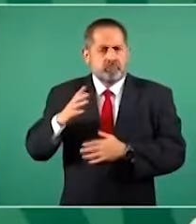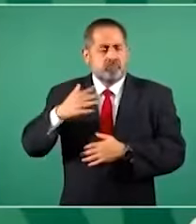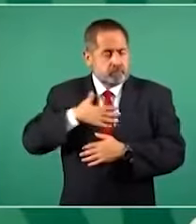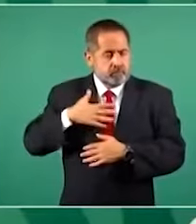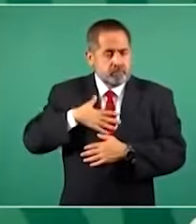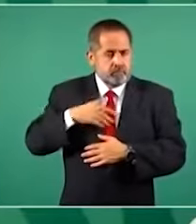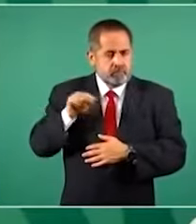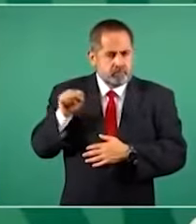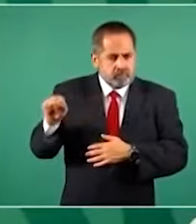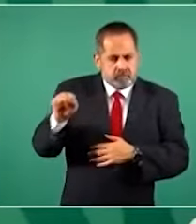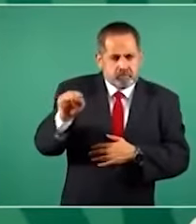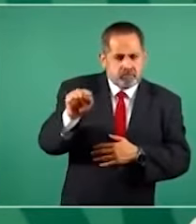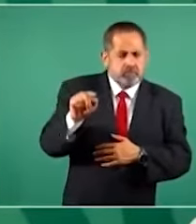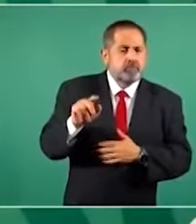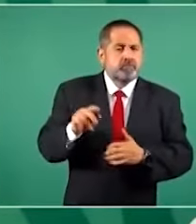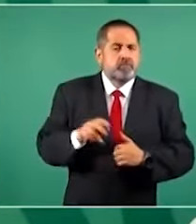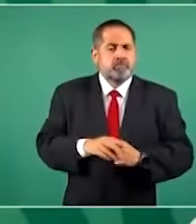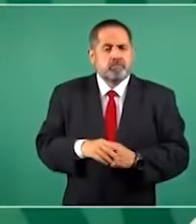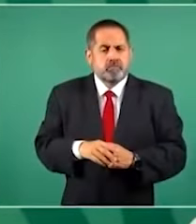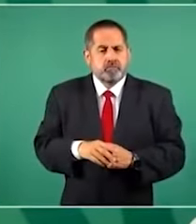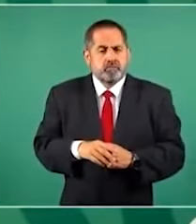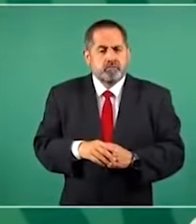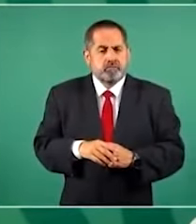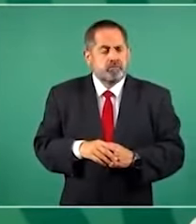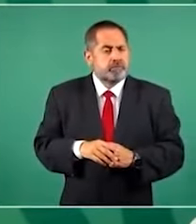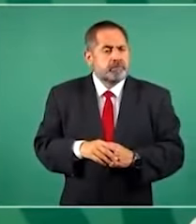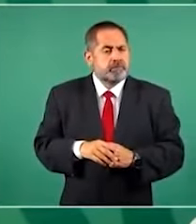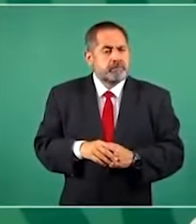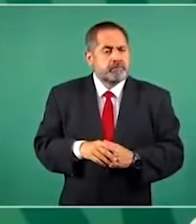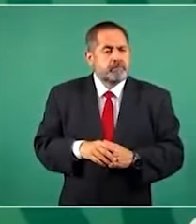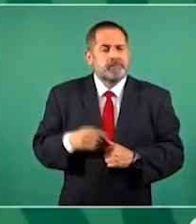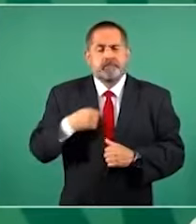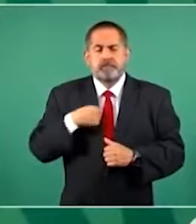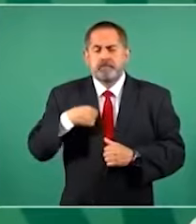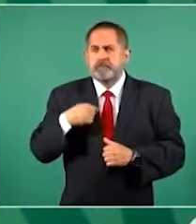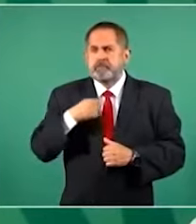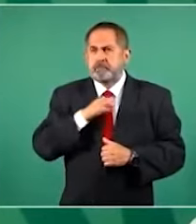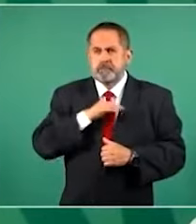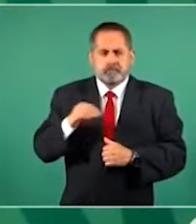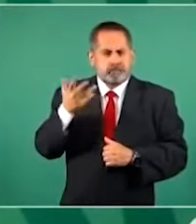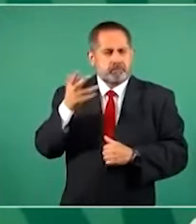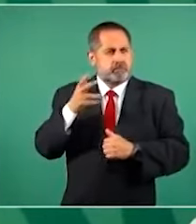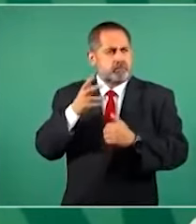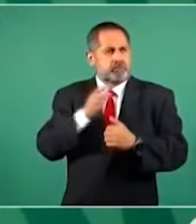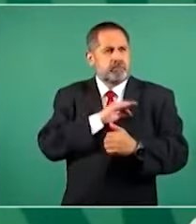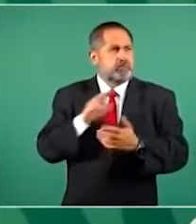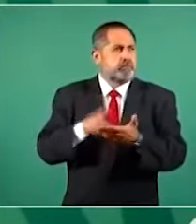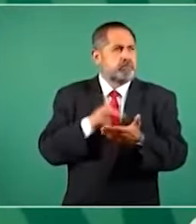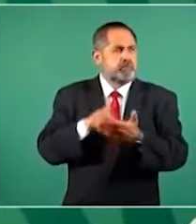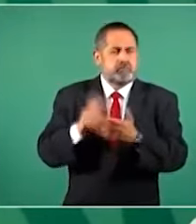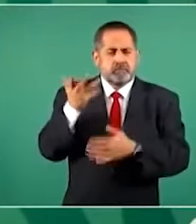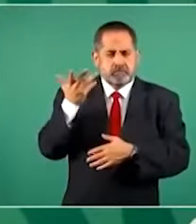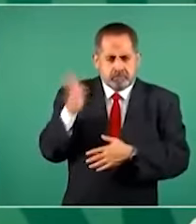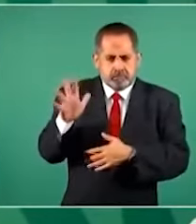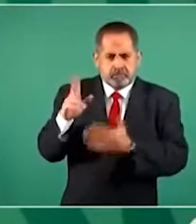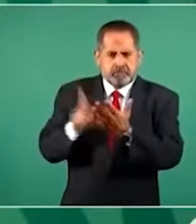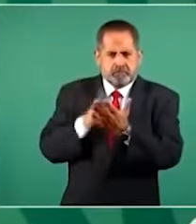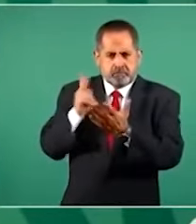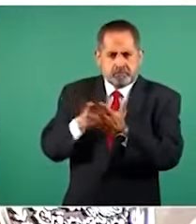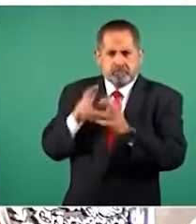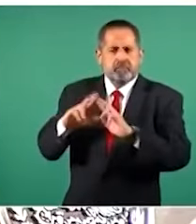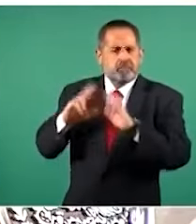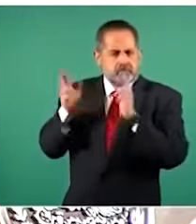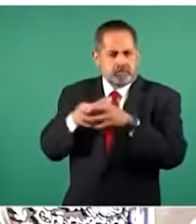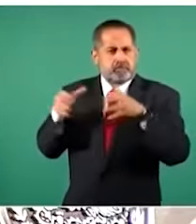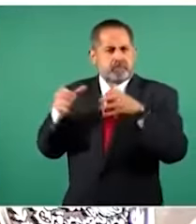tuve como 10 reuniones que